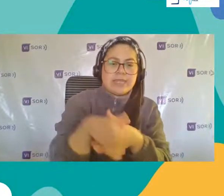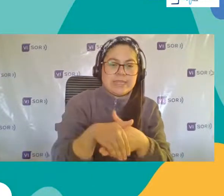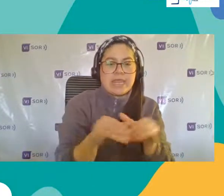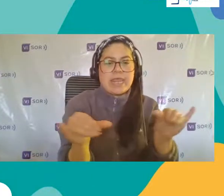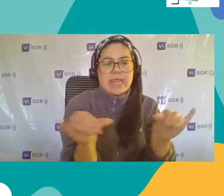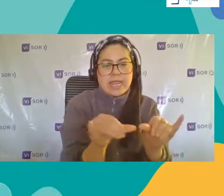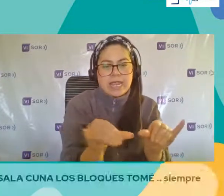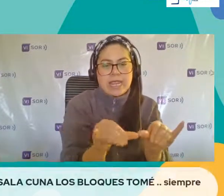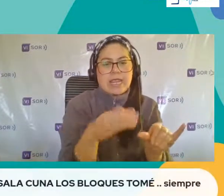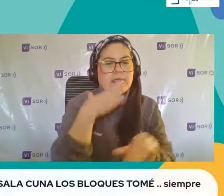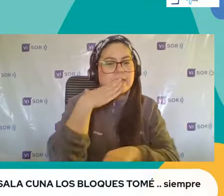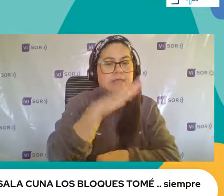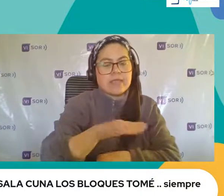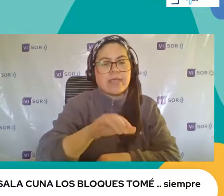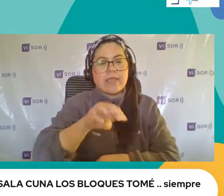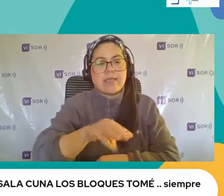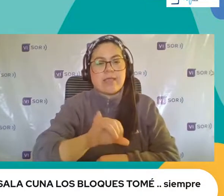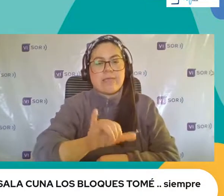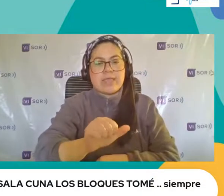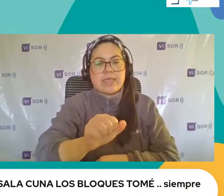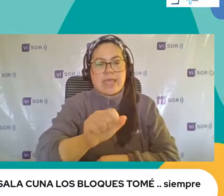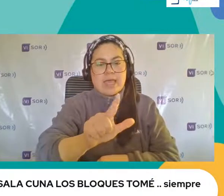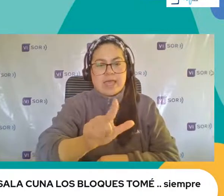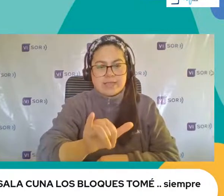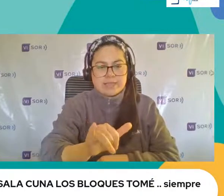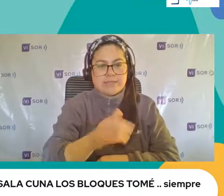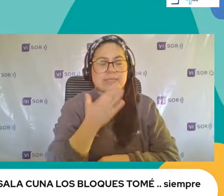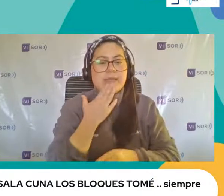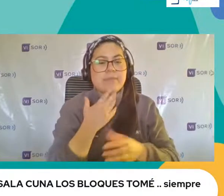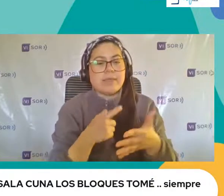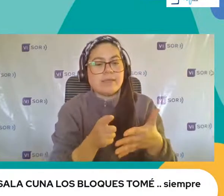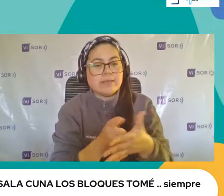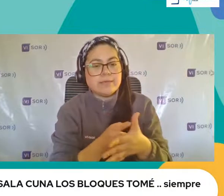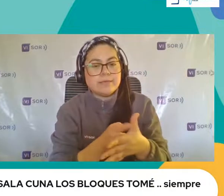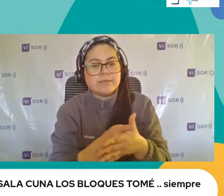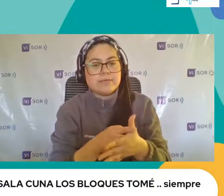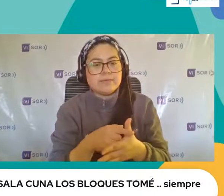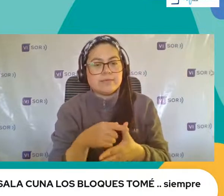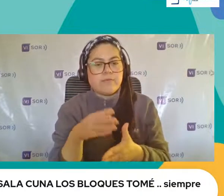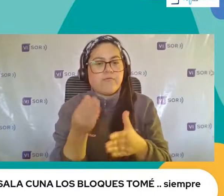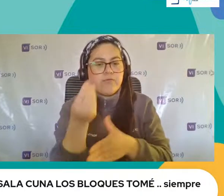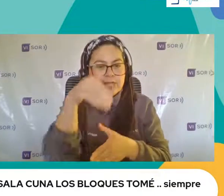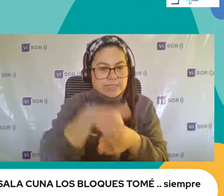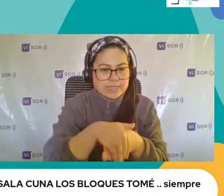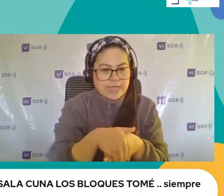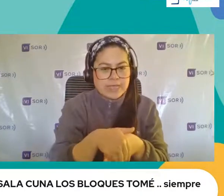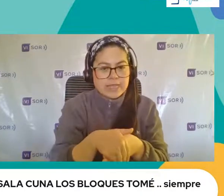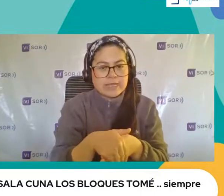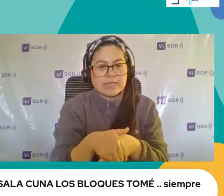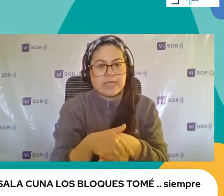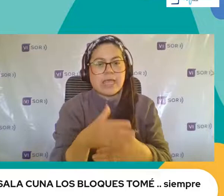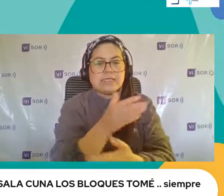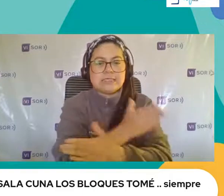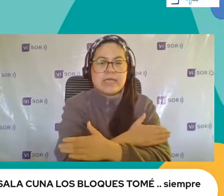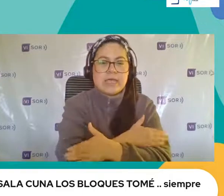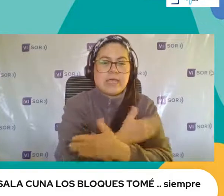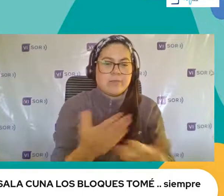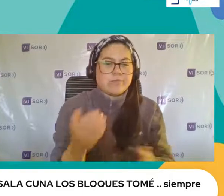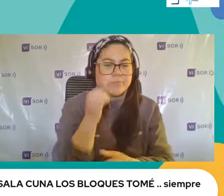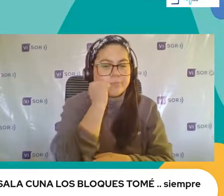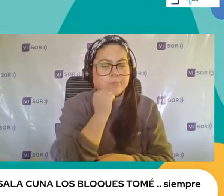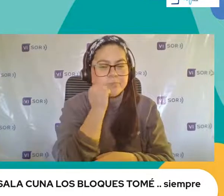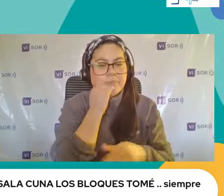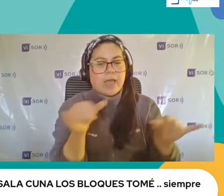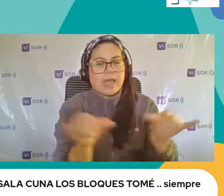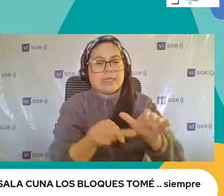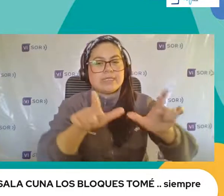infantil Millalí presente También nos saluda en este momento Buenas tardes Saludos cordiales Desde el jardín Y